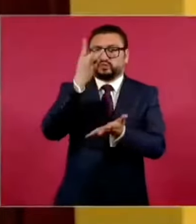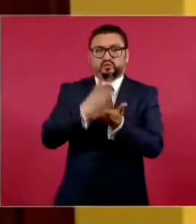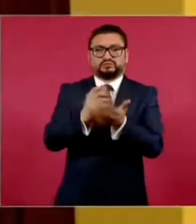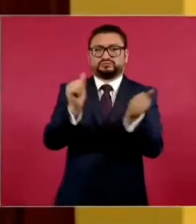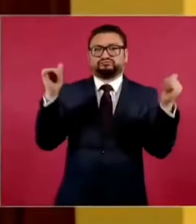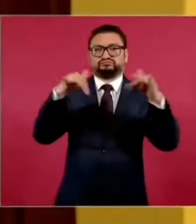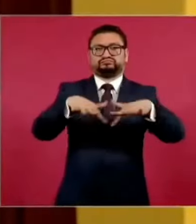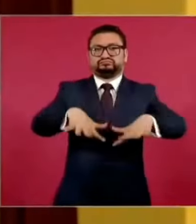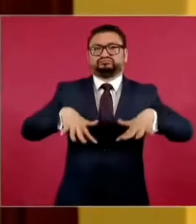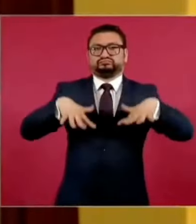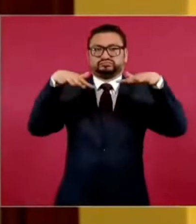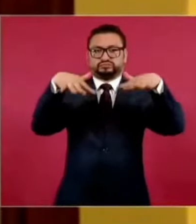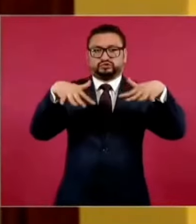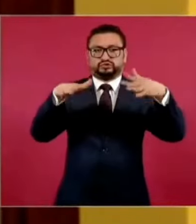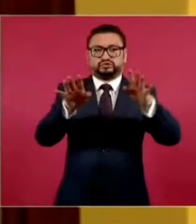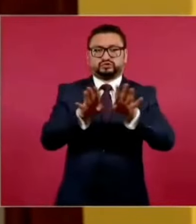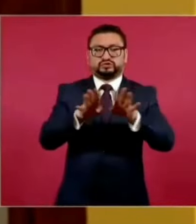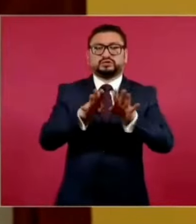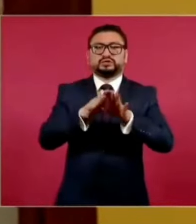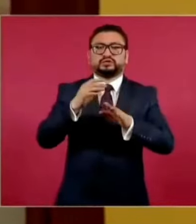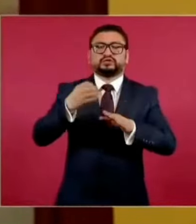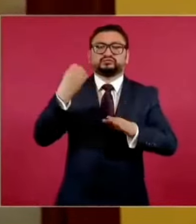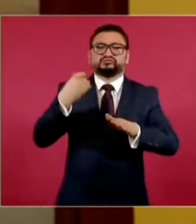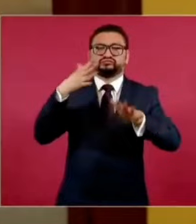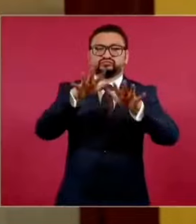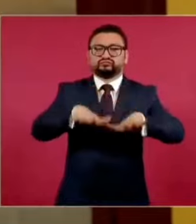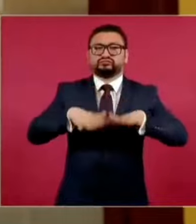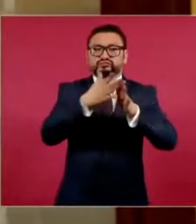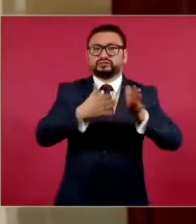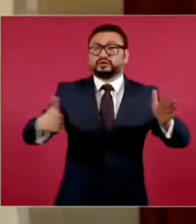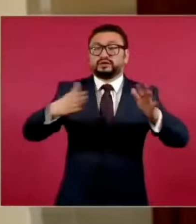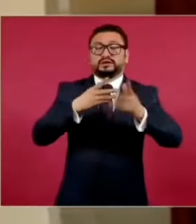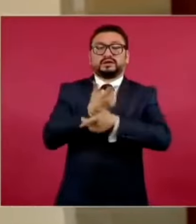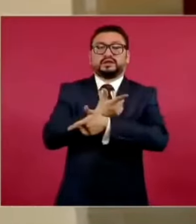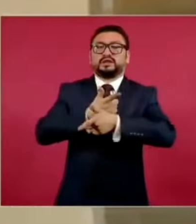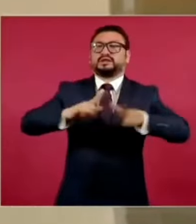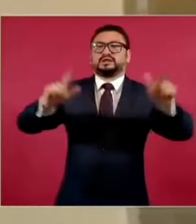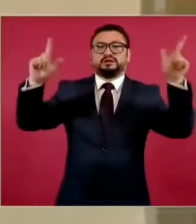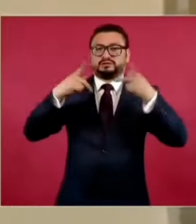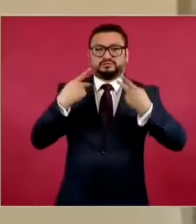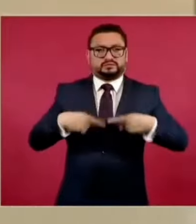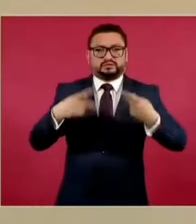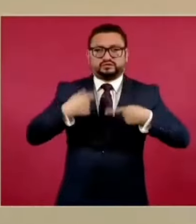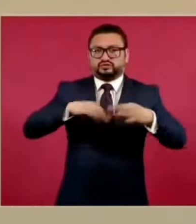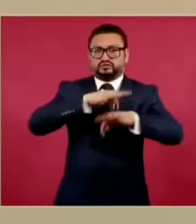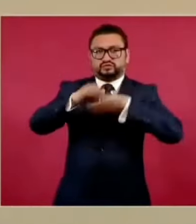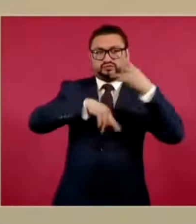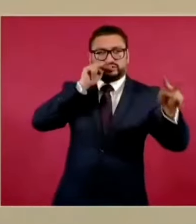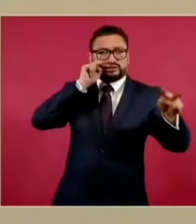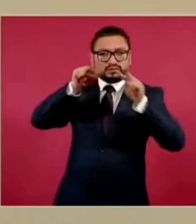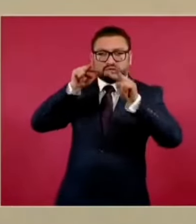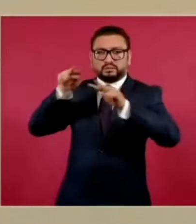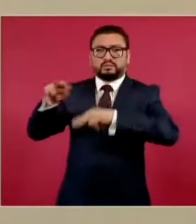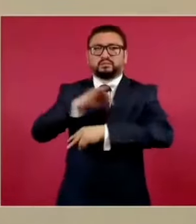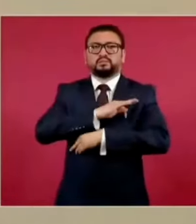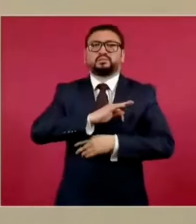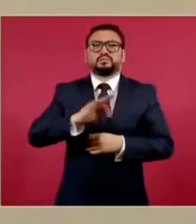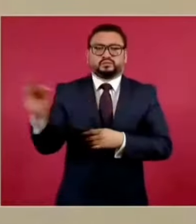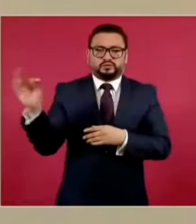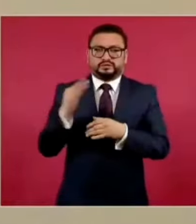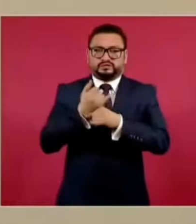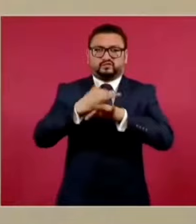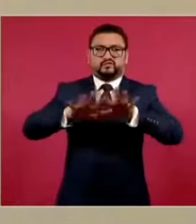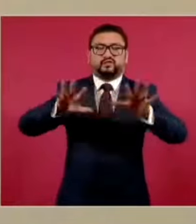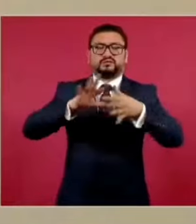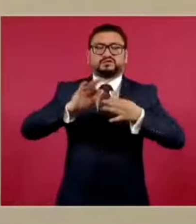pleno a través de sesiones que deberán ser públicas, transparentes, todas y todos tener la posibilidad de